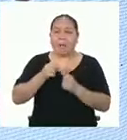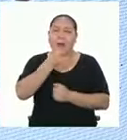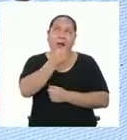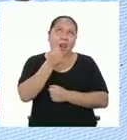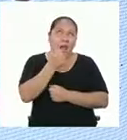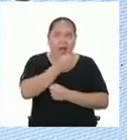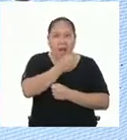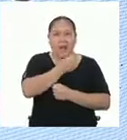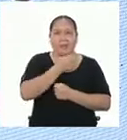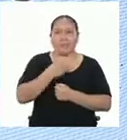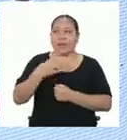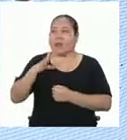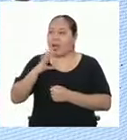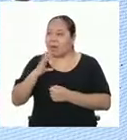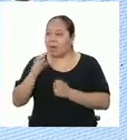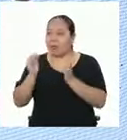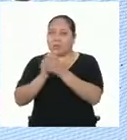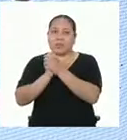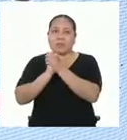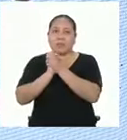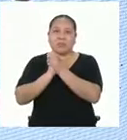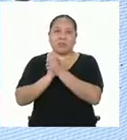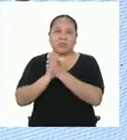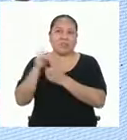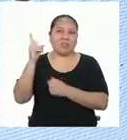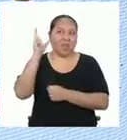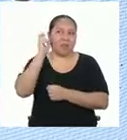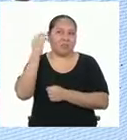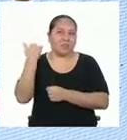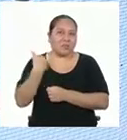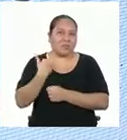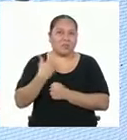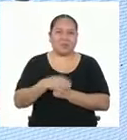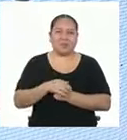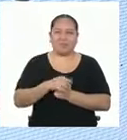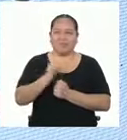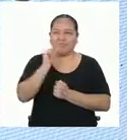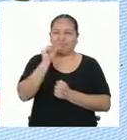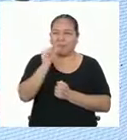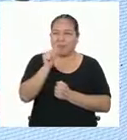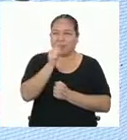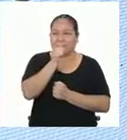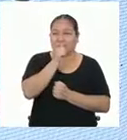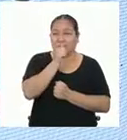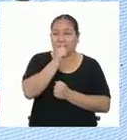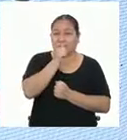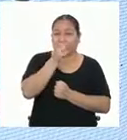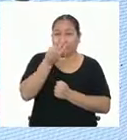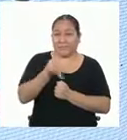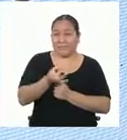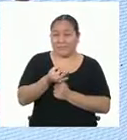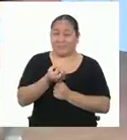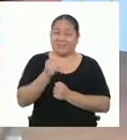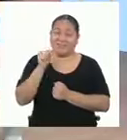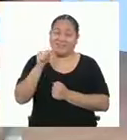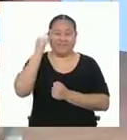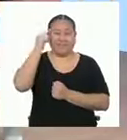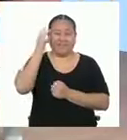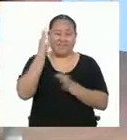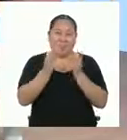tanchas, para hablar con mis amigos sin que nadie me escuche. Un poco de privacidad, ¿no? Lo justo.